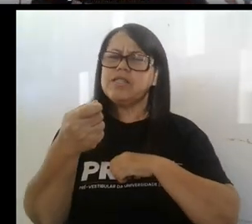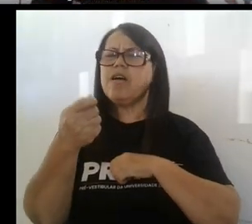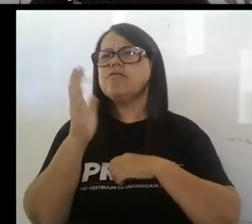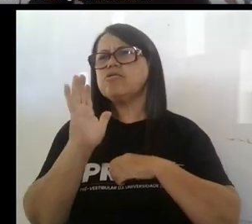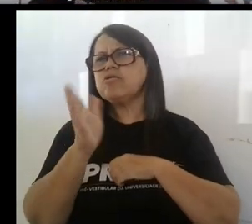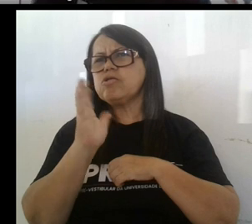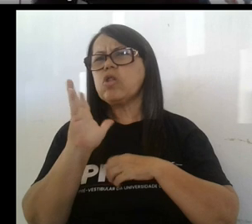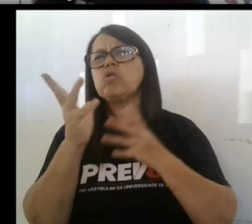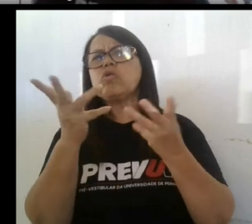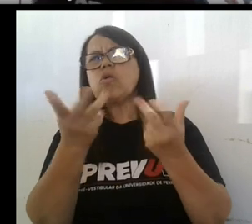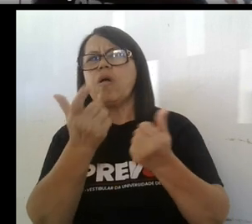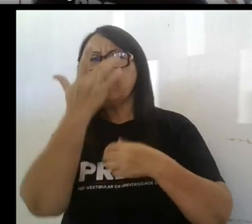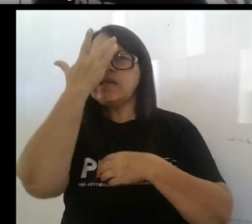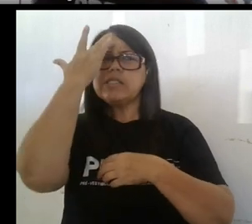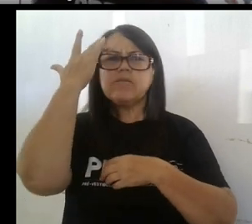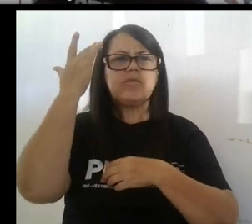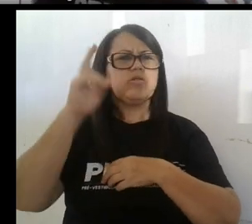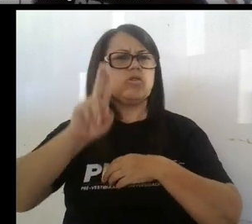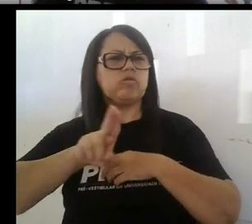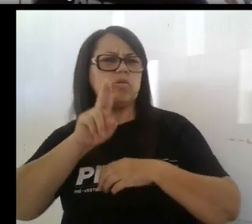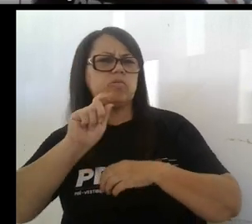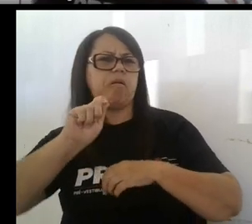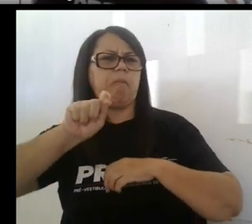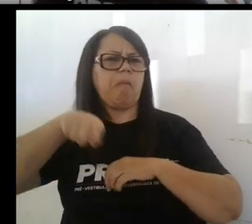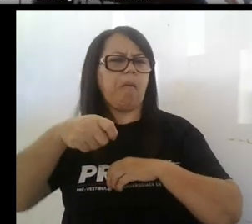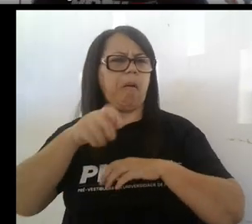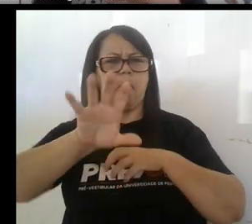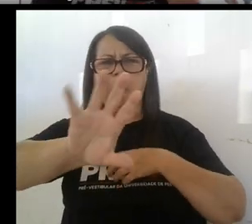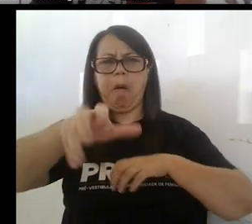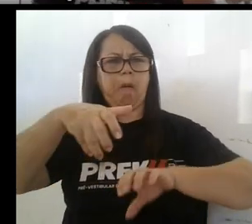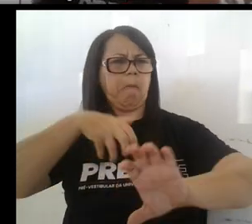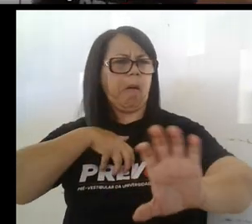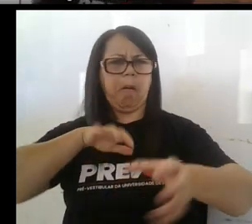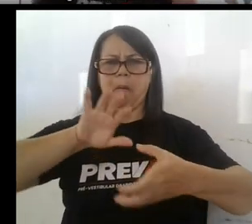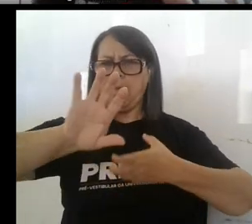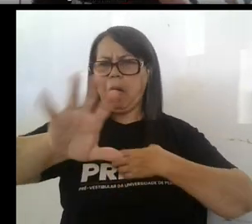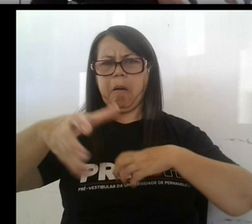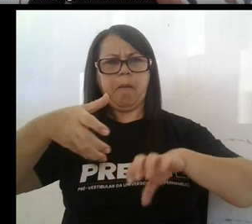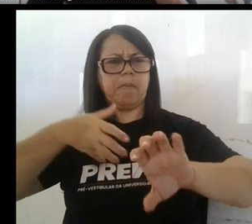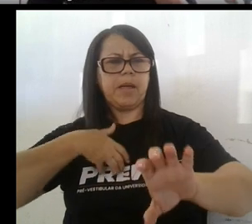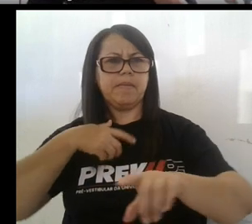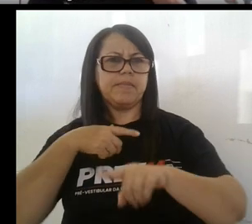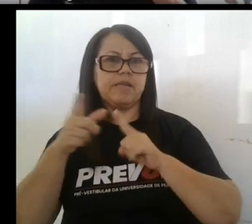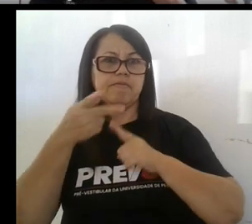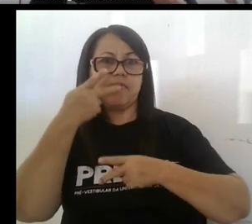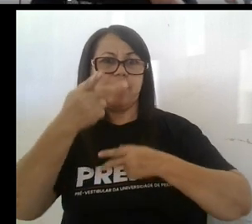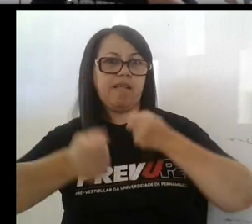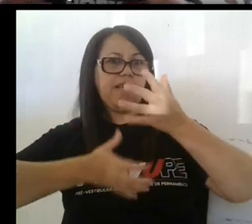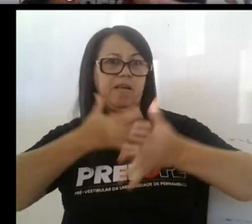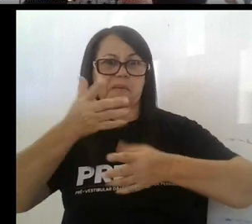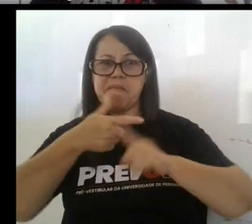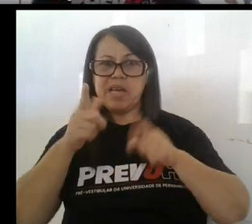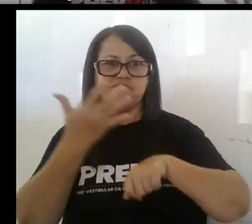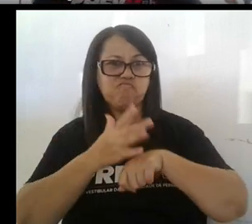de moda. Mucha gente la utiliza. A veces la decimos, pero no la practicamos.